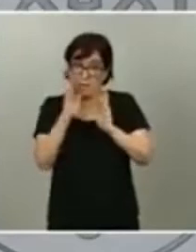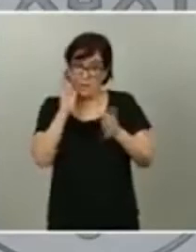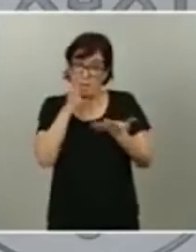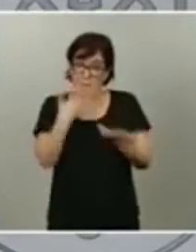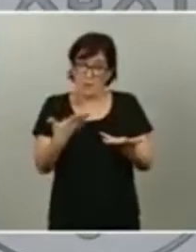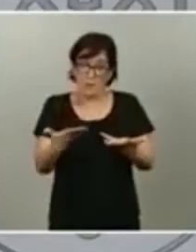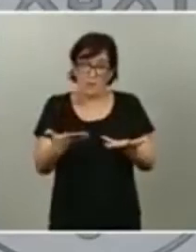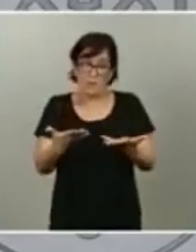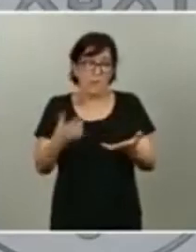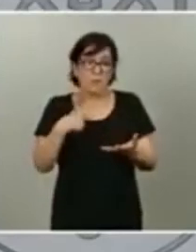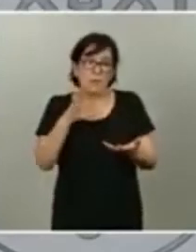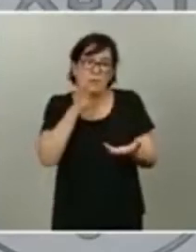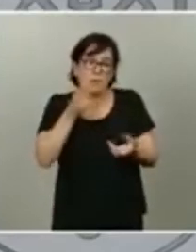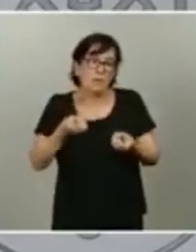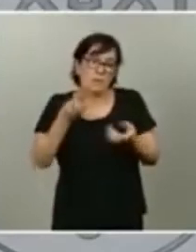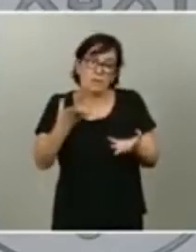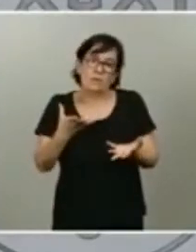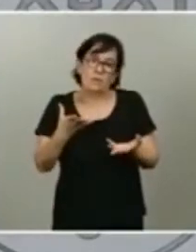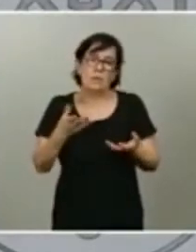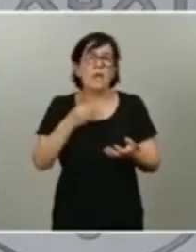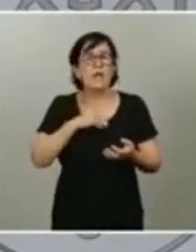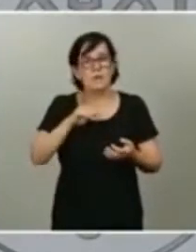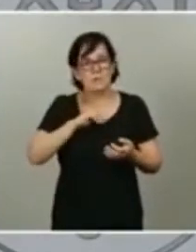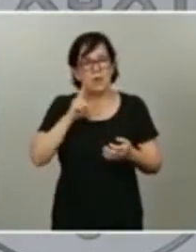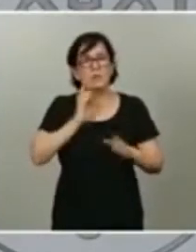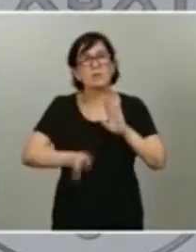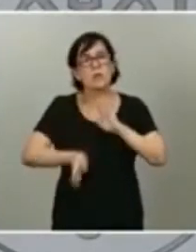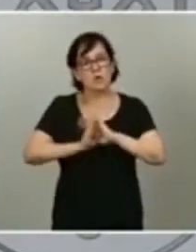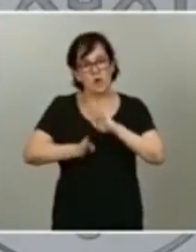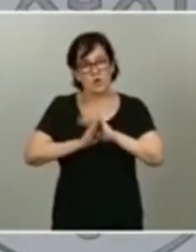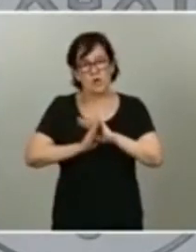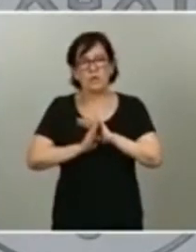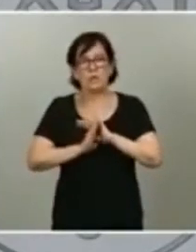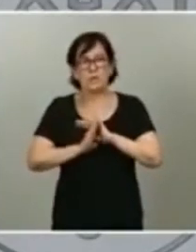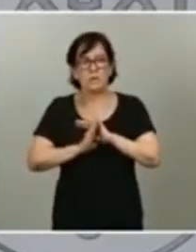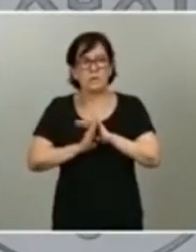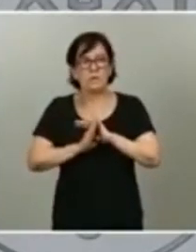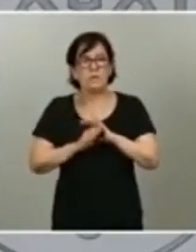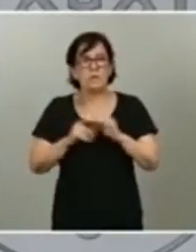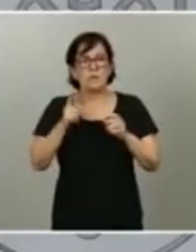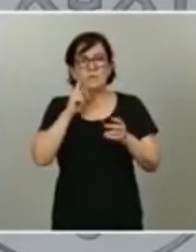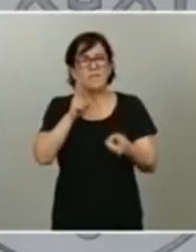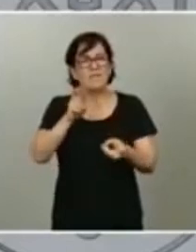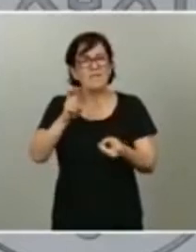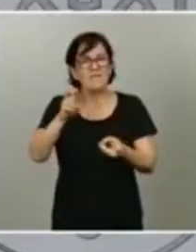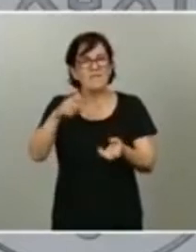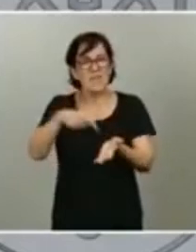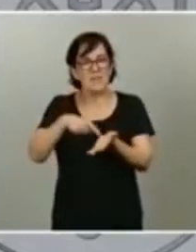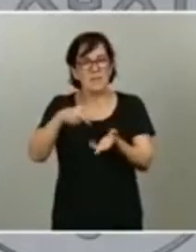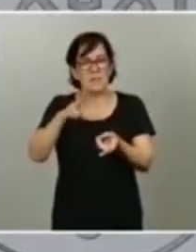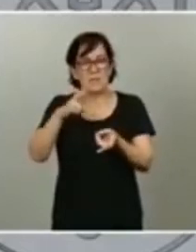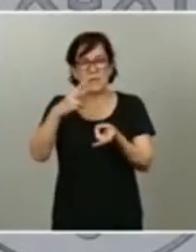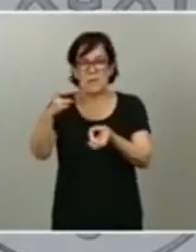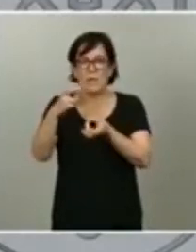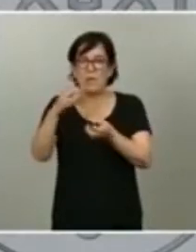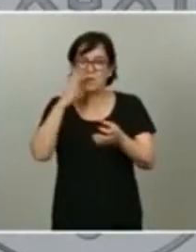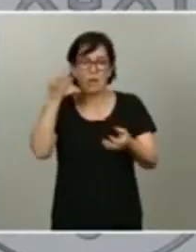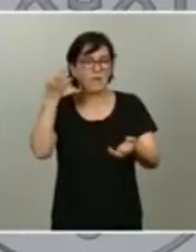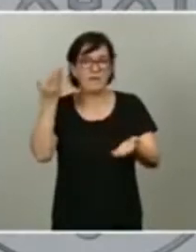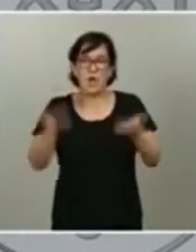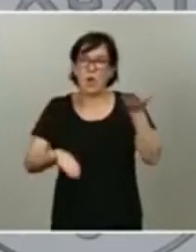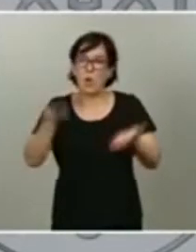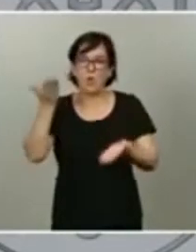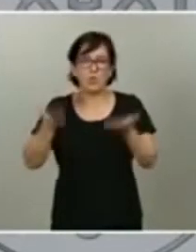expresiva de que España continúa con una fiscalidad que entiende que tiene que ser justa y que es